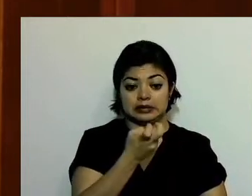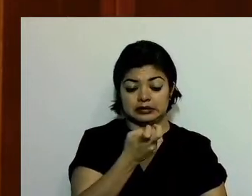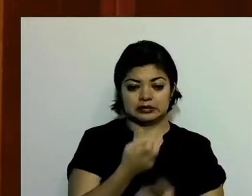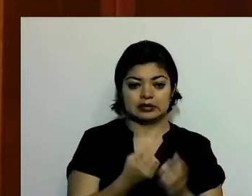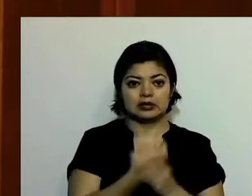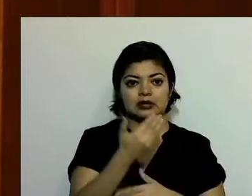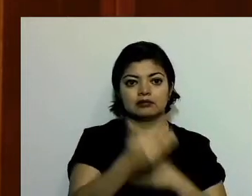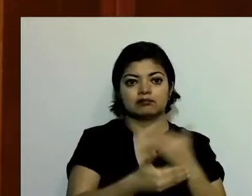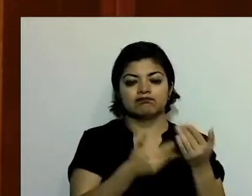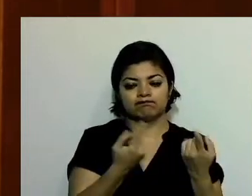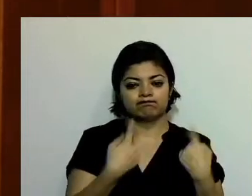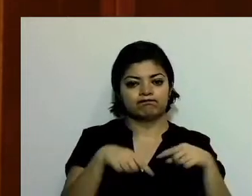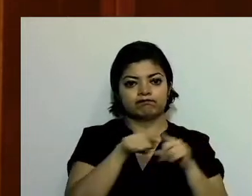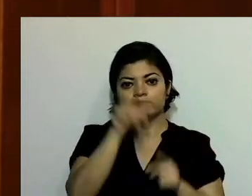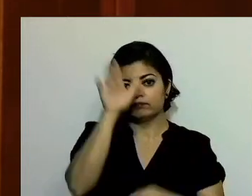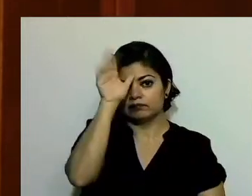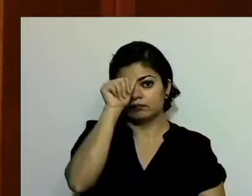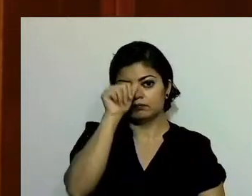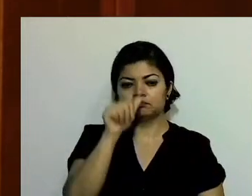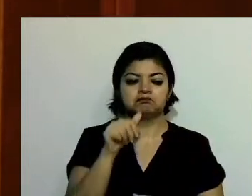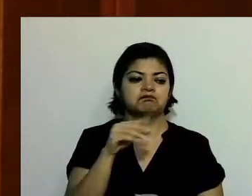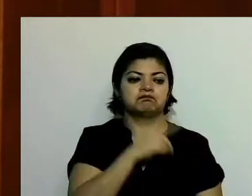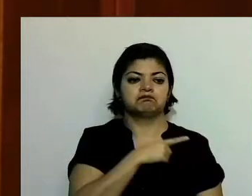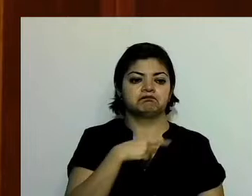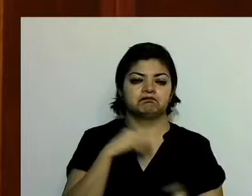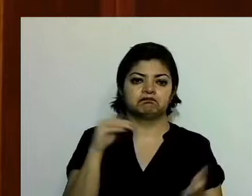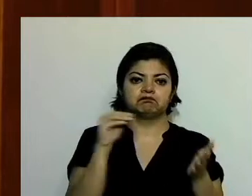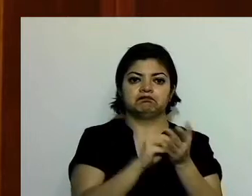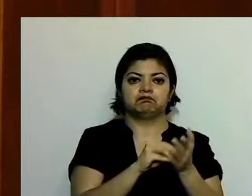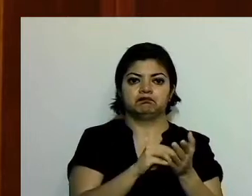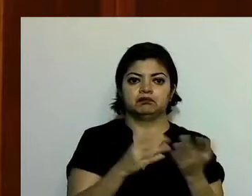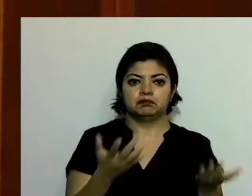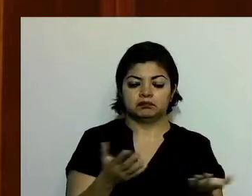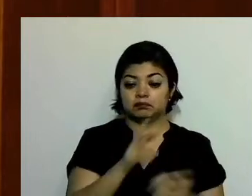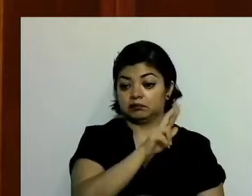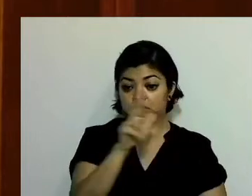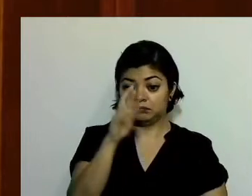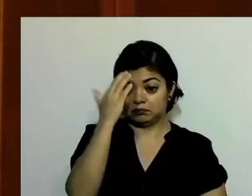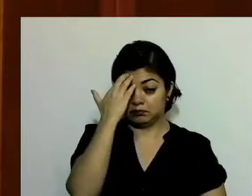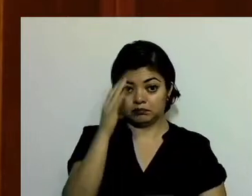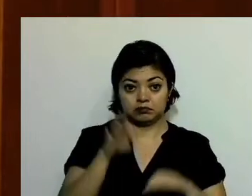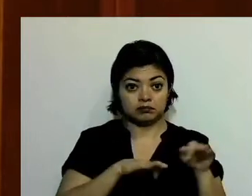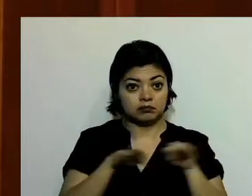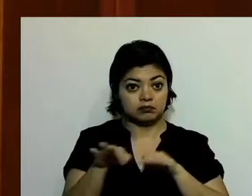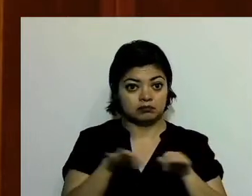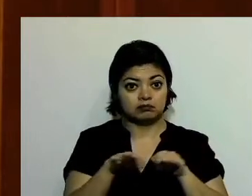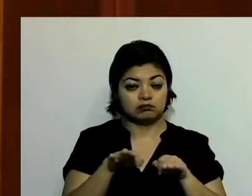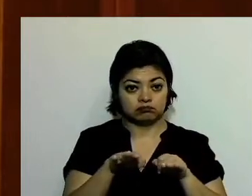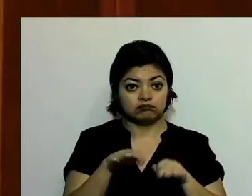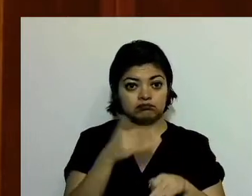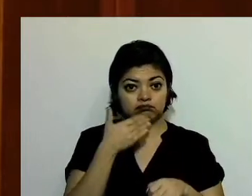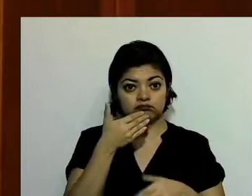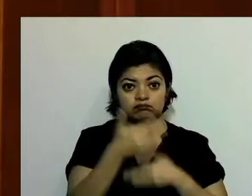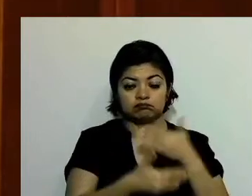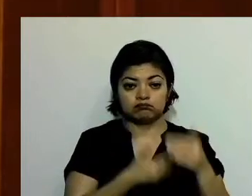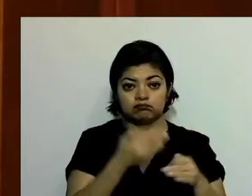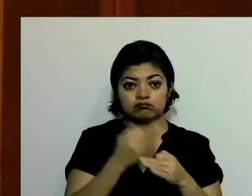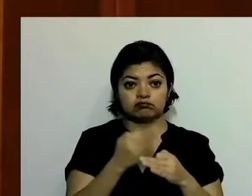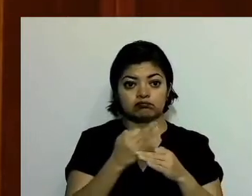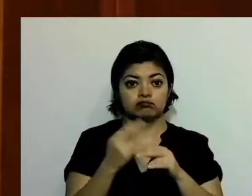acordó constituir. Reconocemos el trabajo que han venido haciendo hasta el momento.